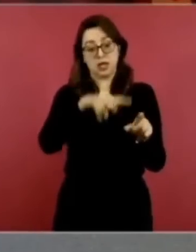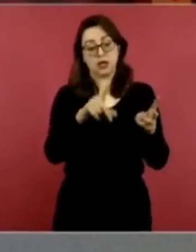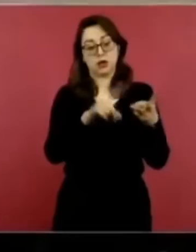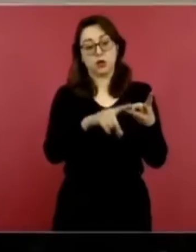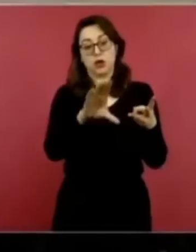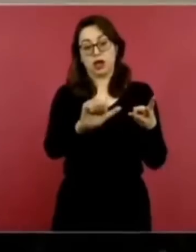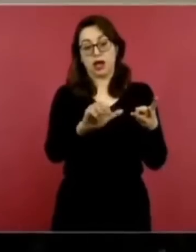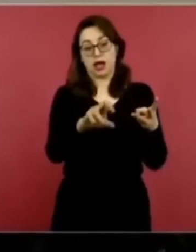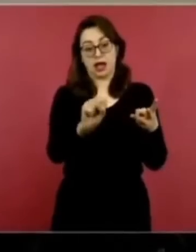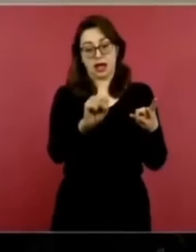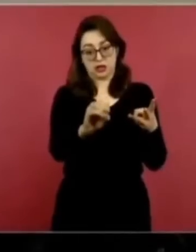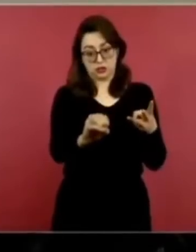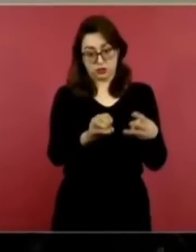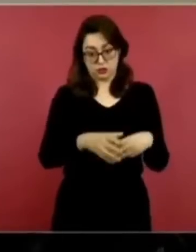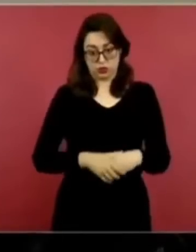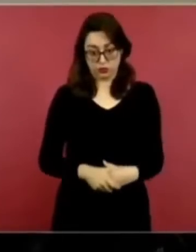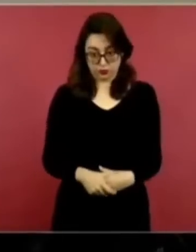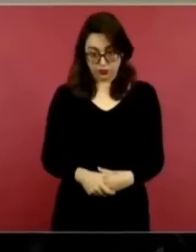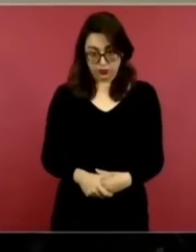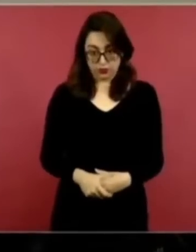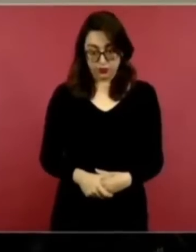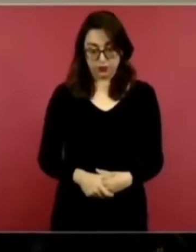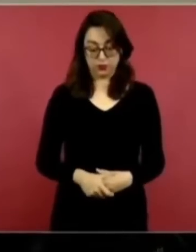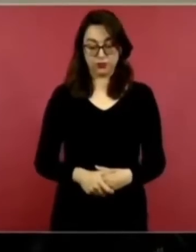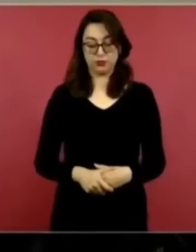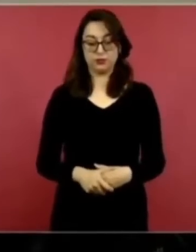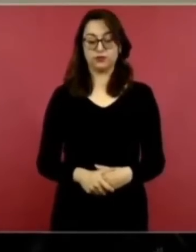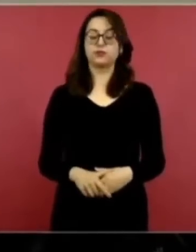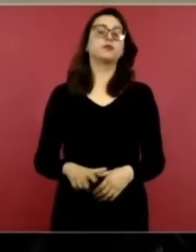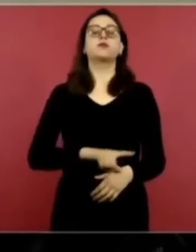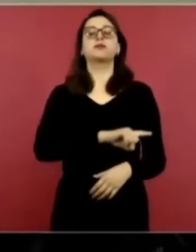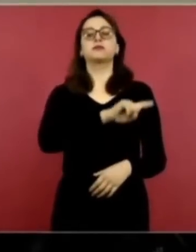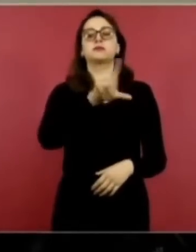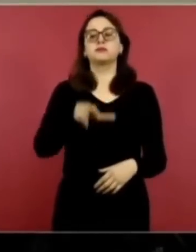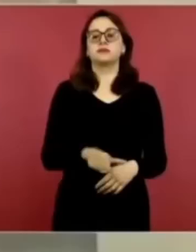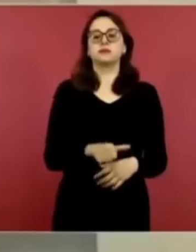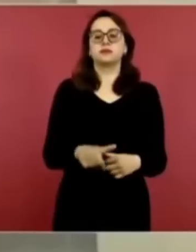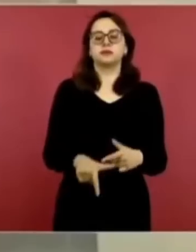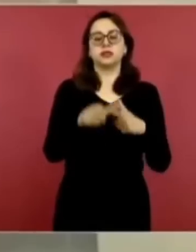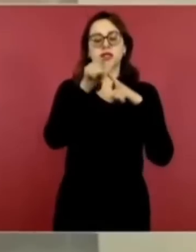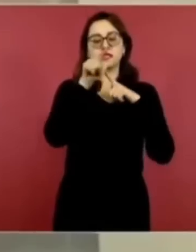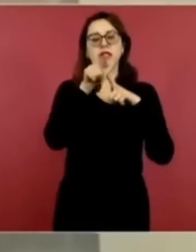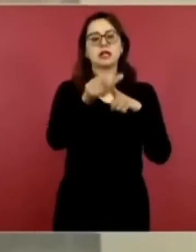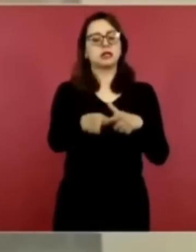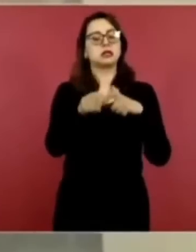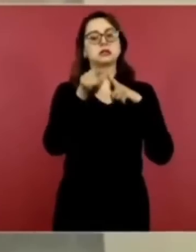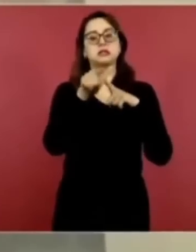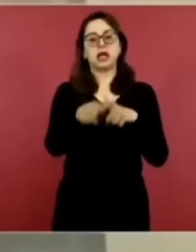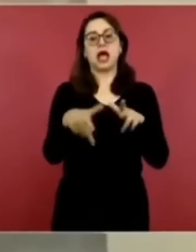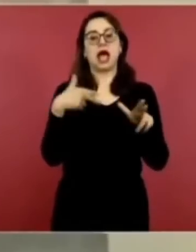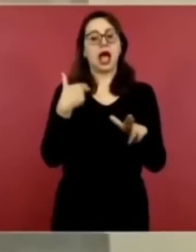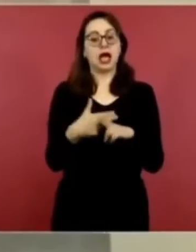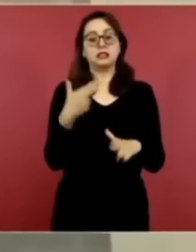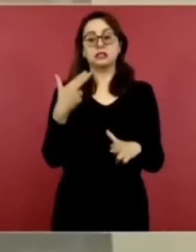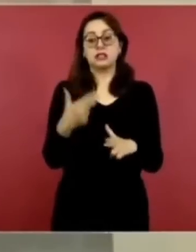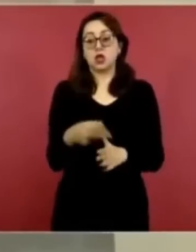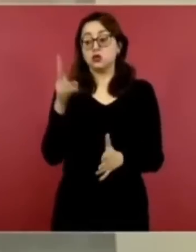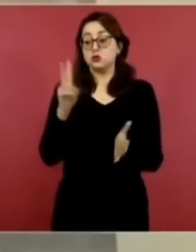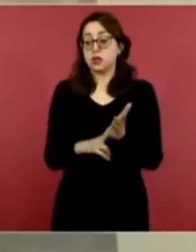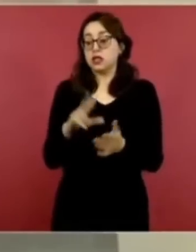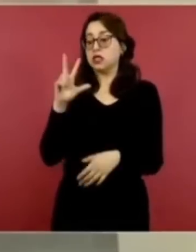Y esta misma política continuó hasta el 1 de diciembre de 2018,